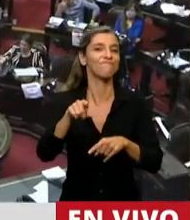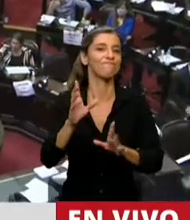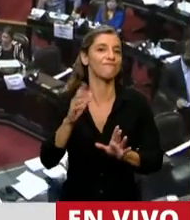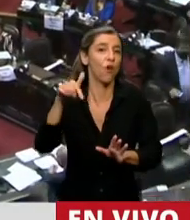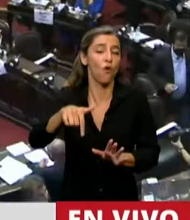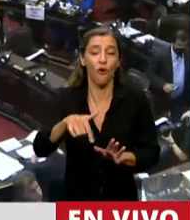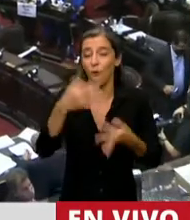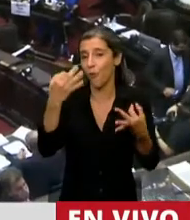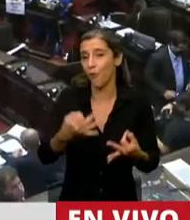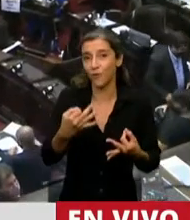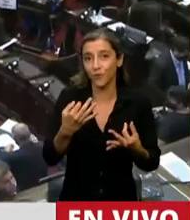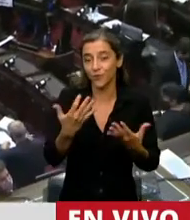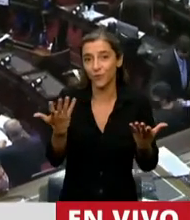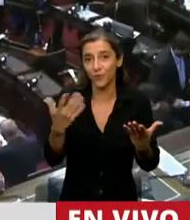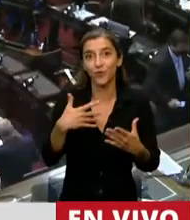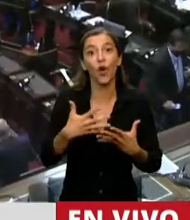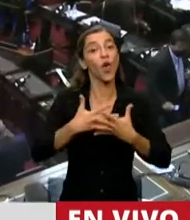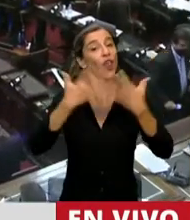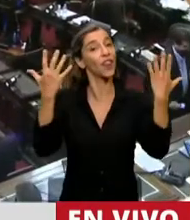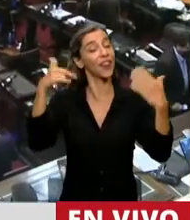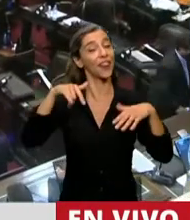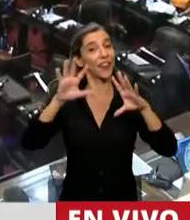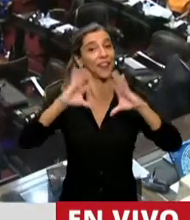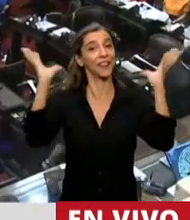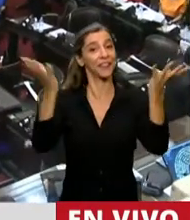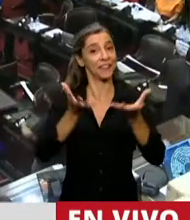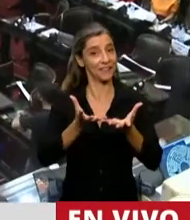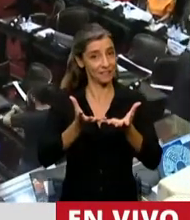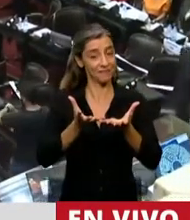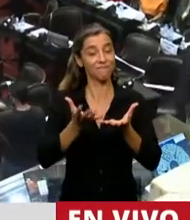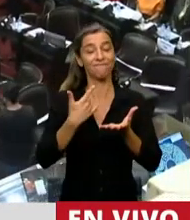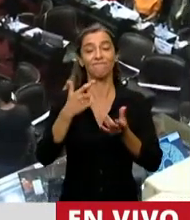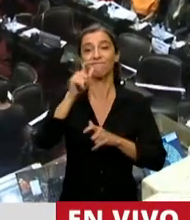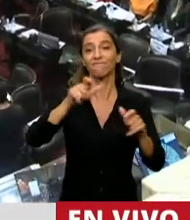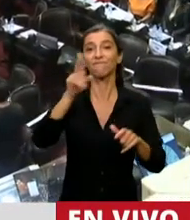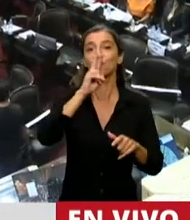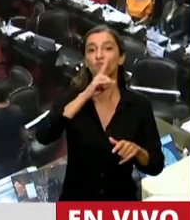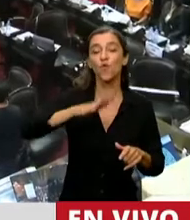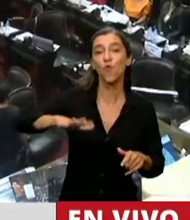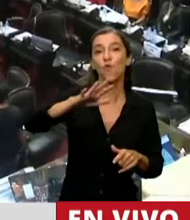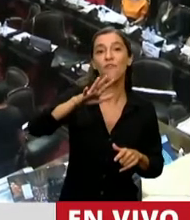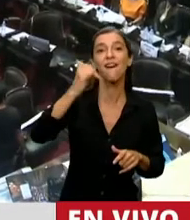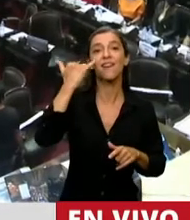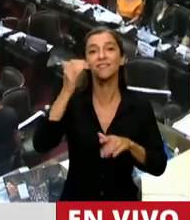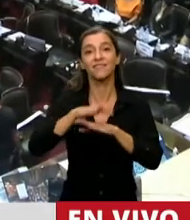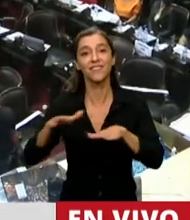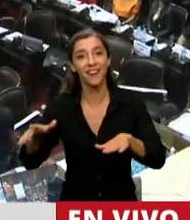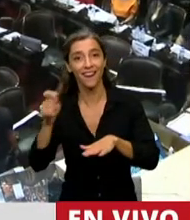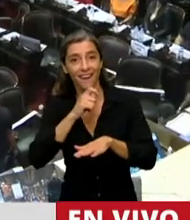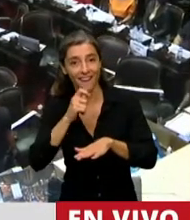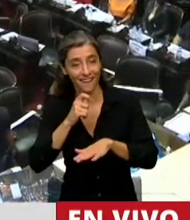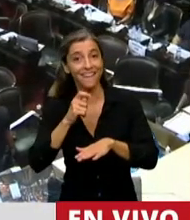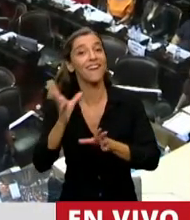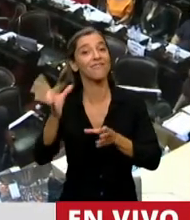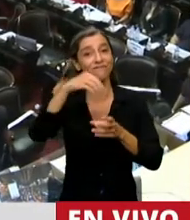coincidencia, es el Día Internacional de las Mujeres y las Niñas en la Ciencia y que